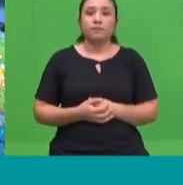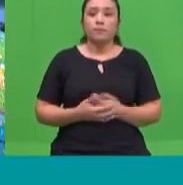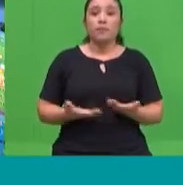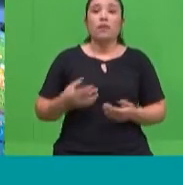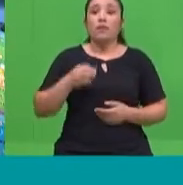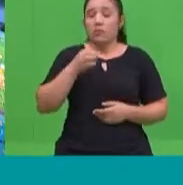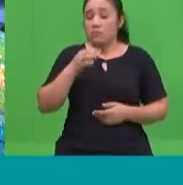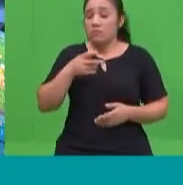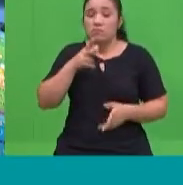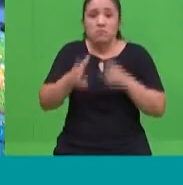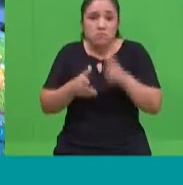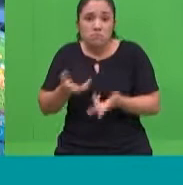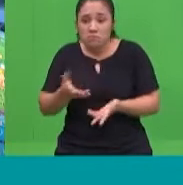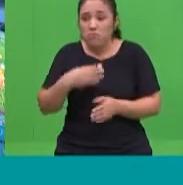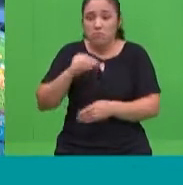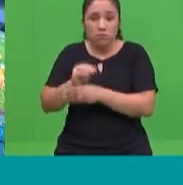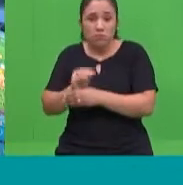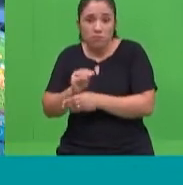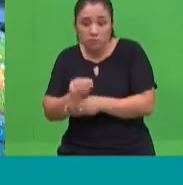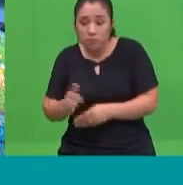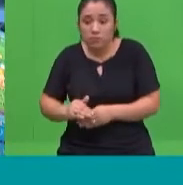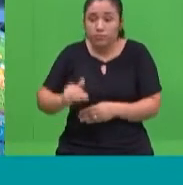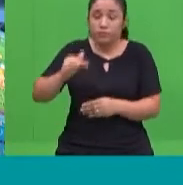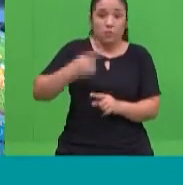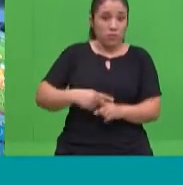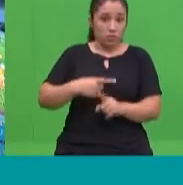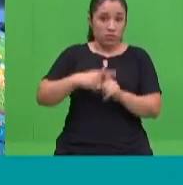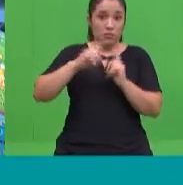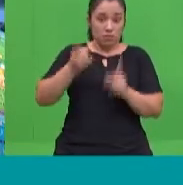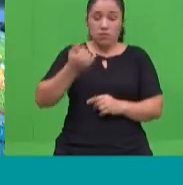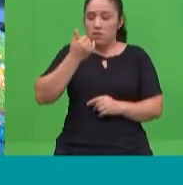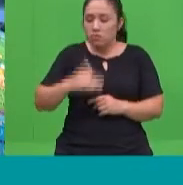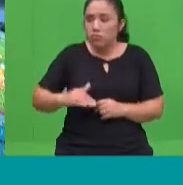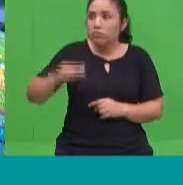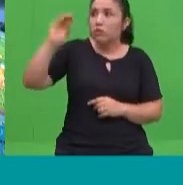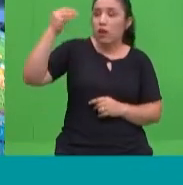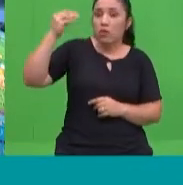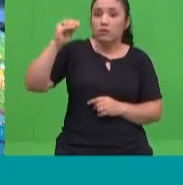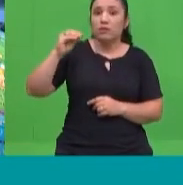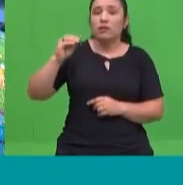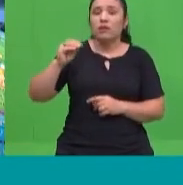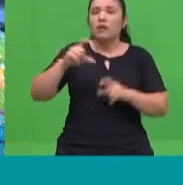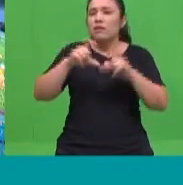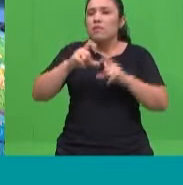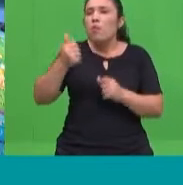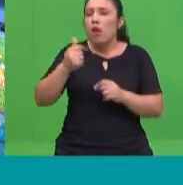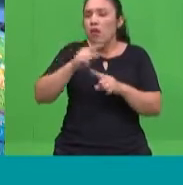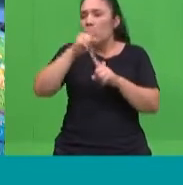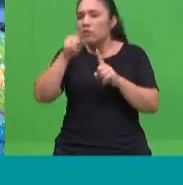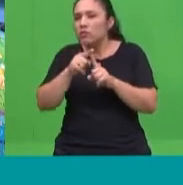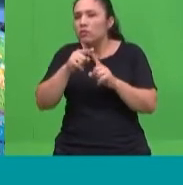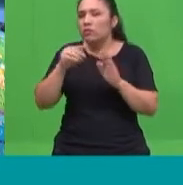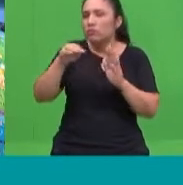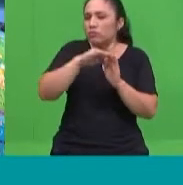ley que establece el buen trato y la crianza positiva a los niños, niñas y adolescentes en Paraguay. Hablamos de ciertas pautas, de ciertas